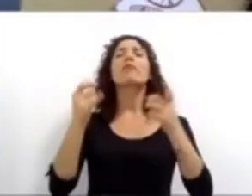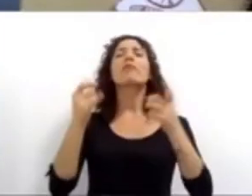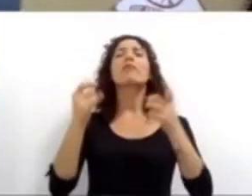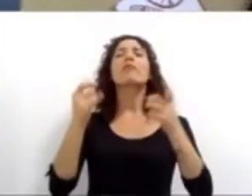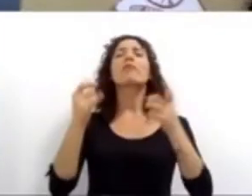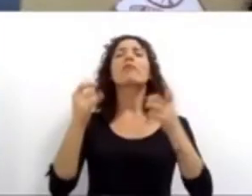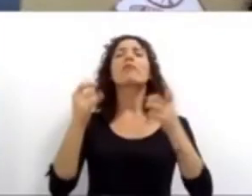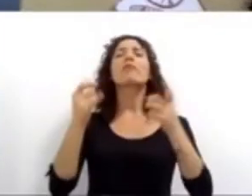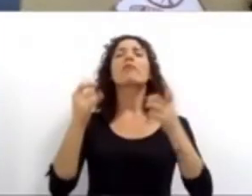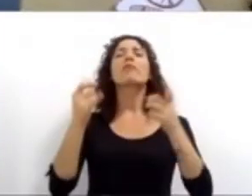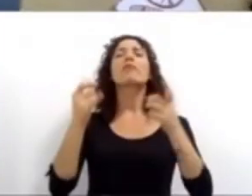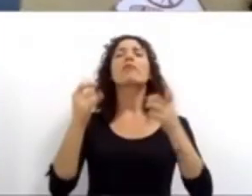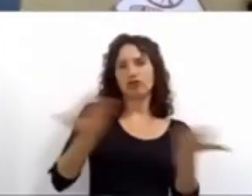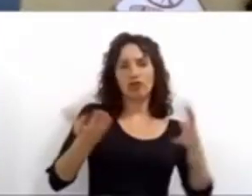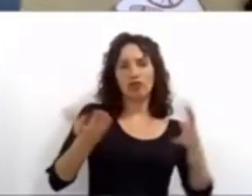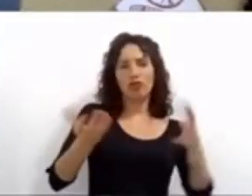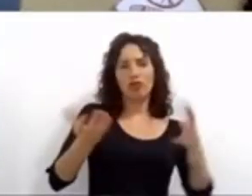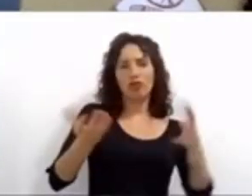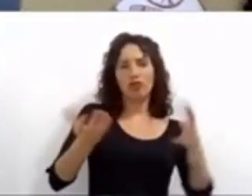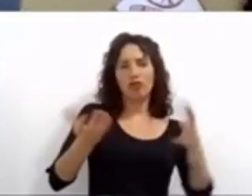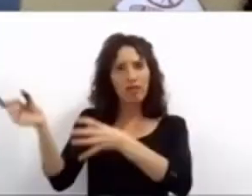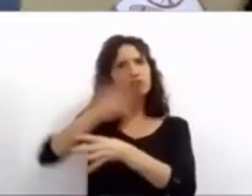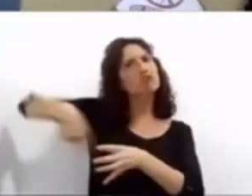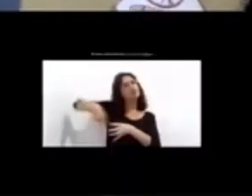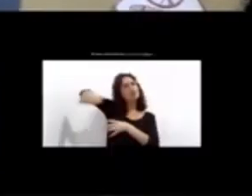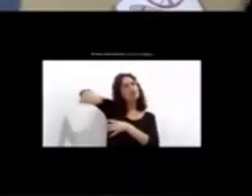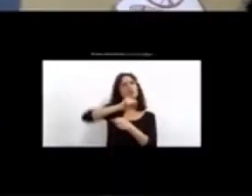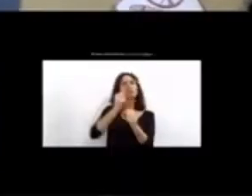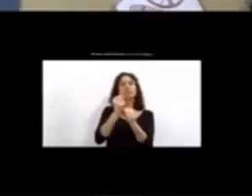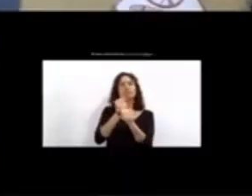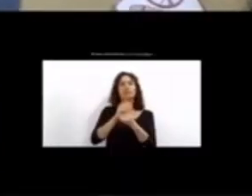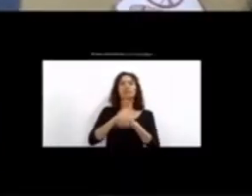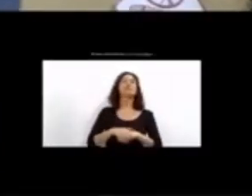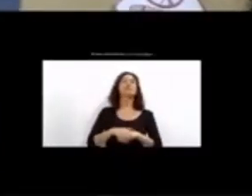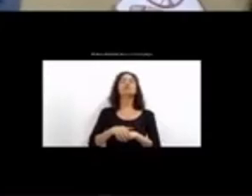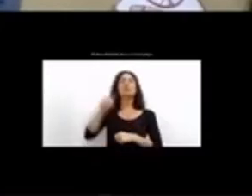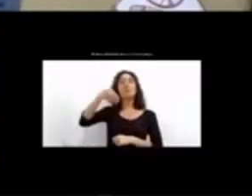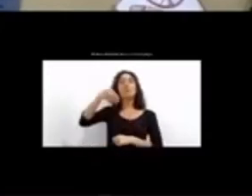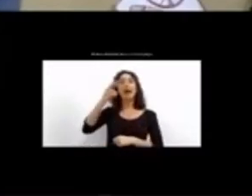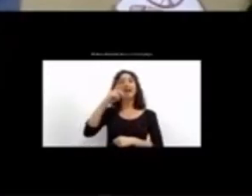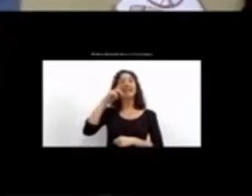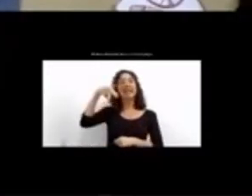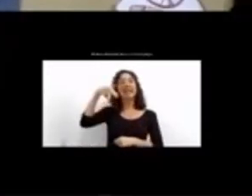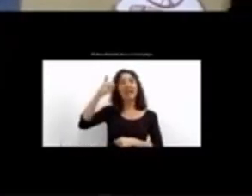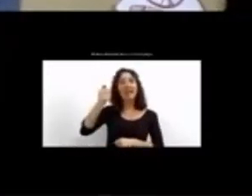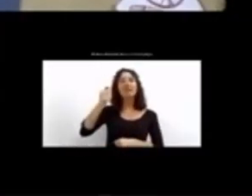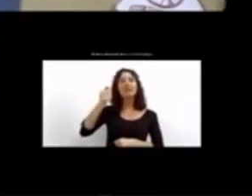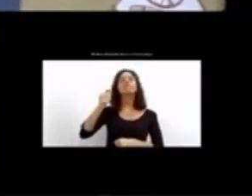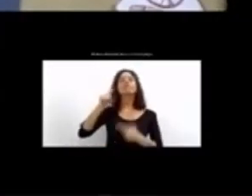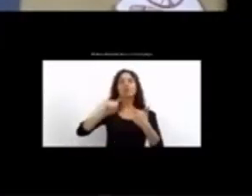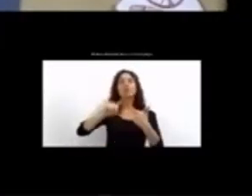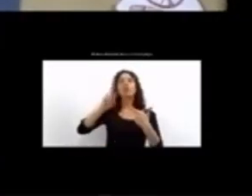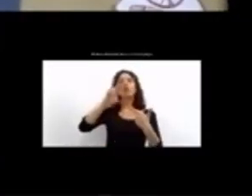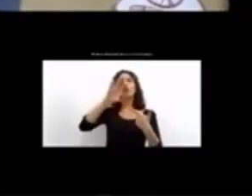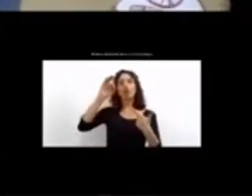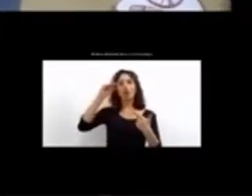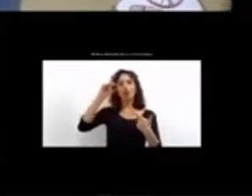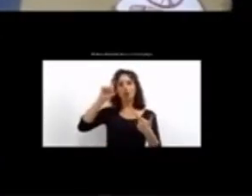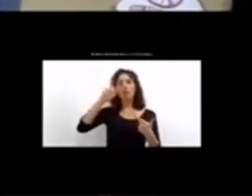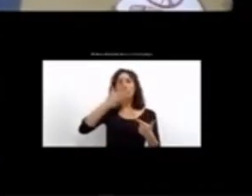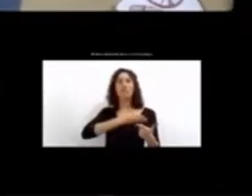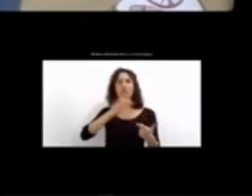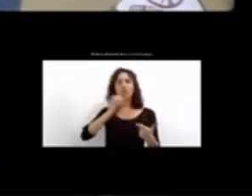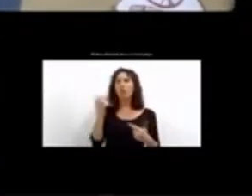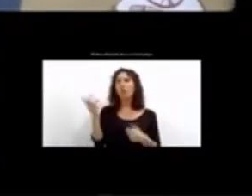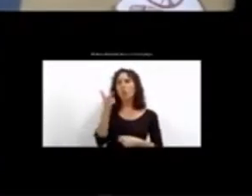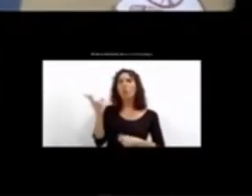también y agradecerles la presencia y reconocer su lucha a Marina del Paraná no se toca y a Rodolfo de la multisectorial que se encuentran